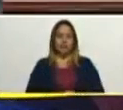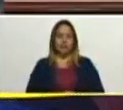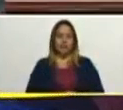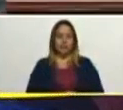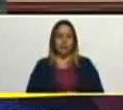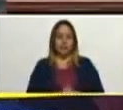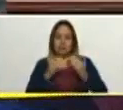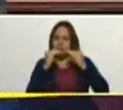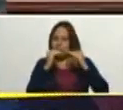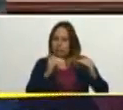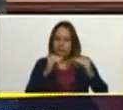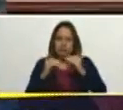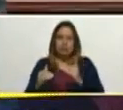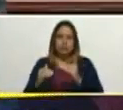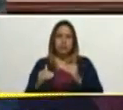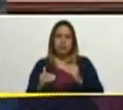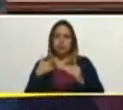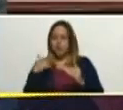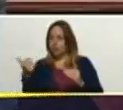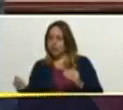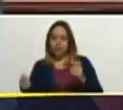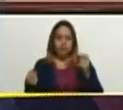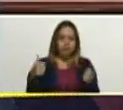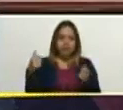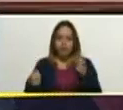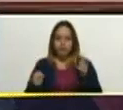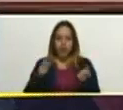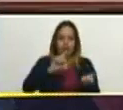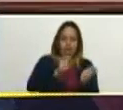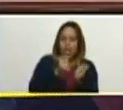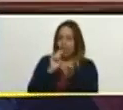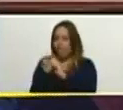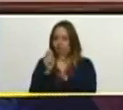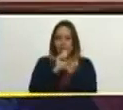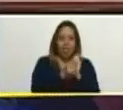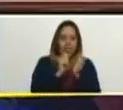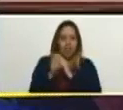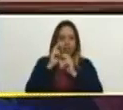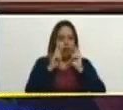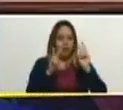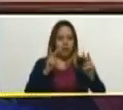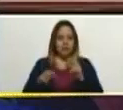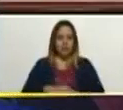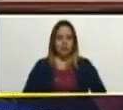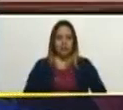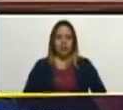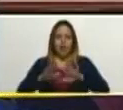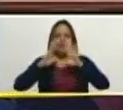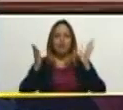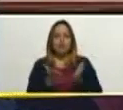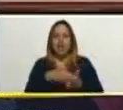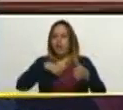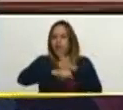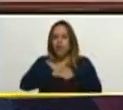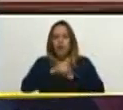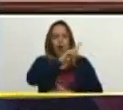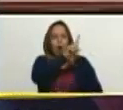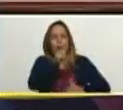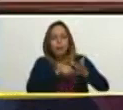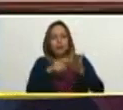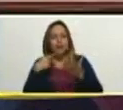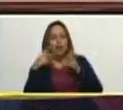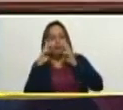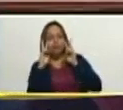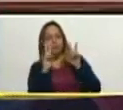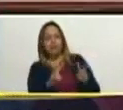simultáneo, voy pa, pa, pa, pa, cambiando los juegos, el mundial de fútbol me lo vacilé completico,